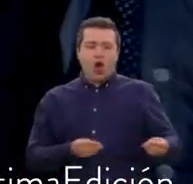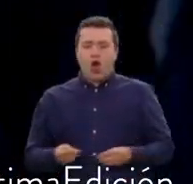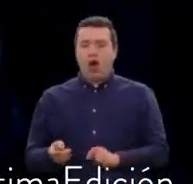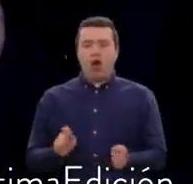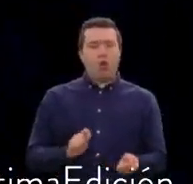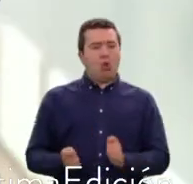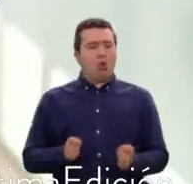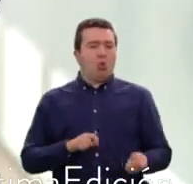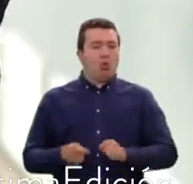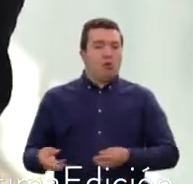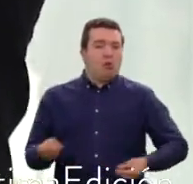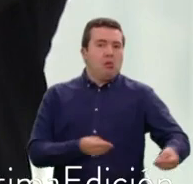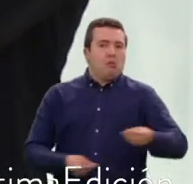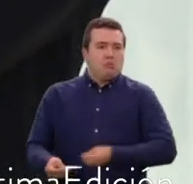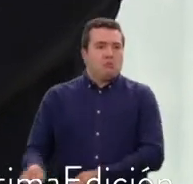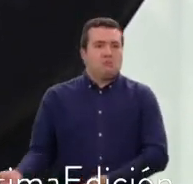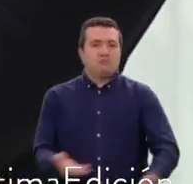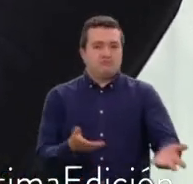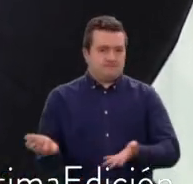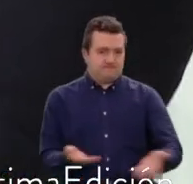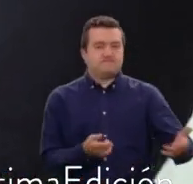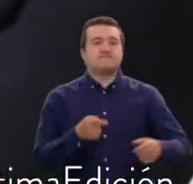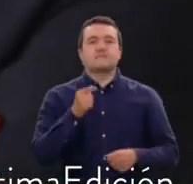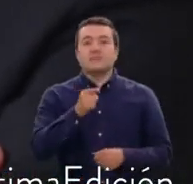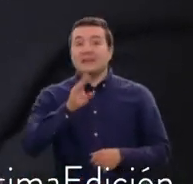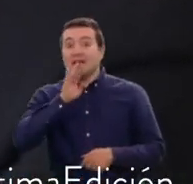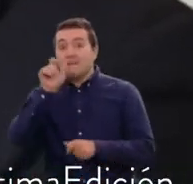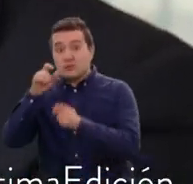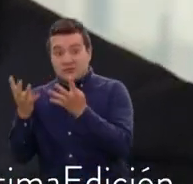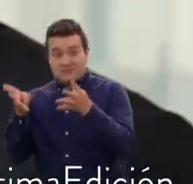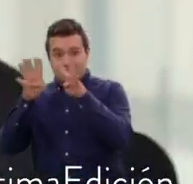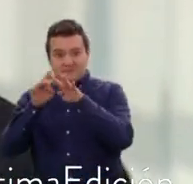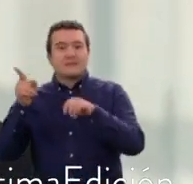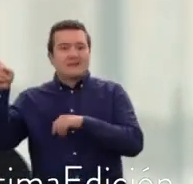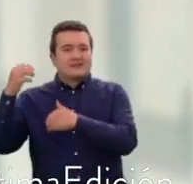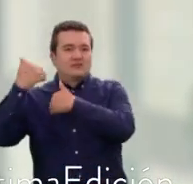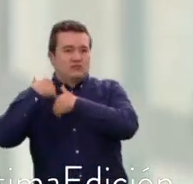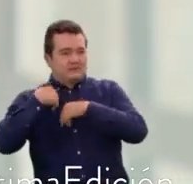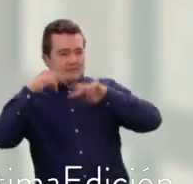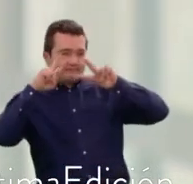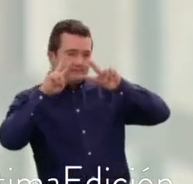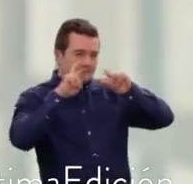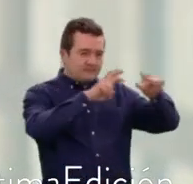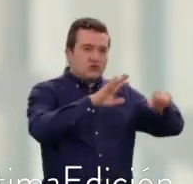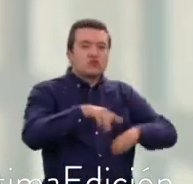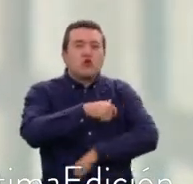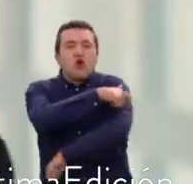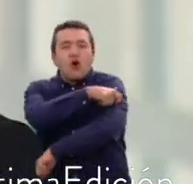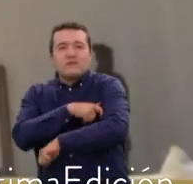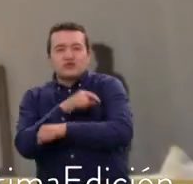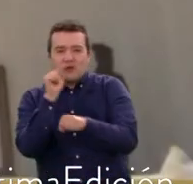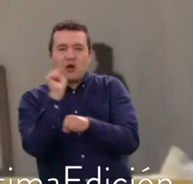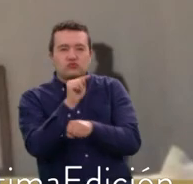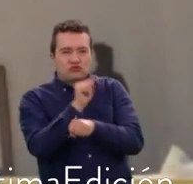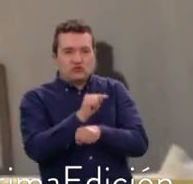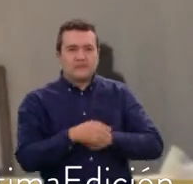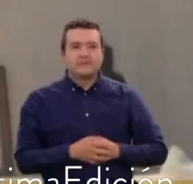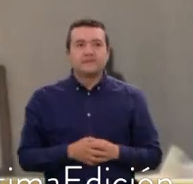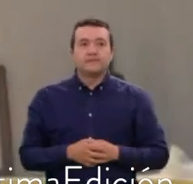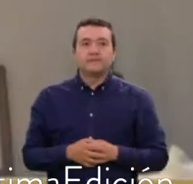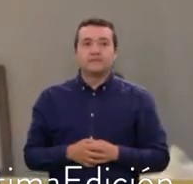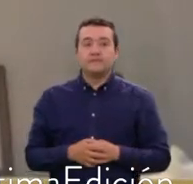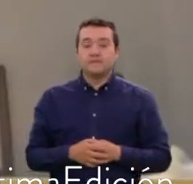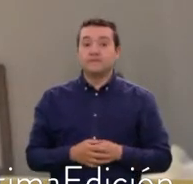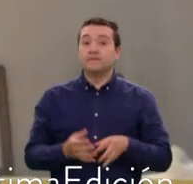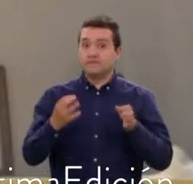Lo hizo el representante Eduardo Rodríguez, quien fue el encargado de investigar el caso en la comisión de acusaciones. Después de practicadas